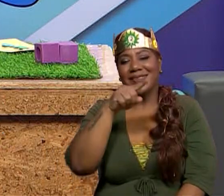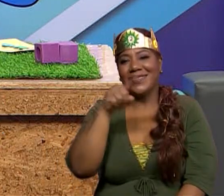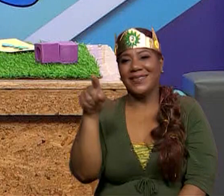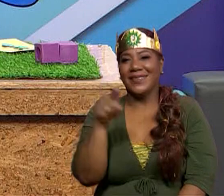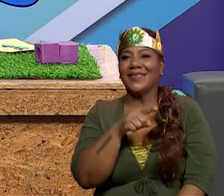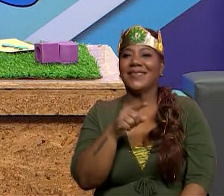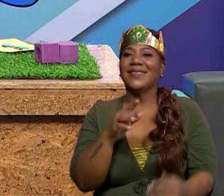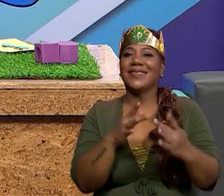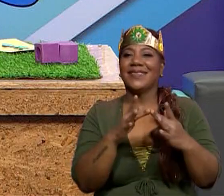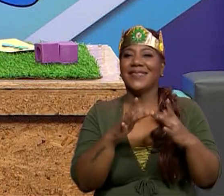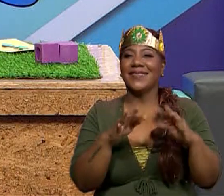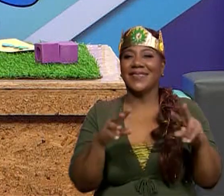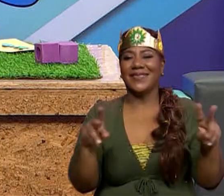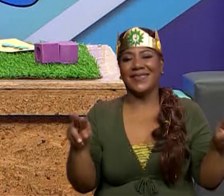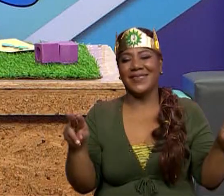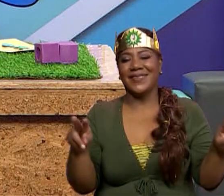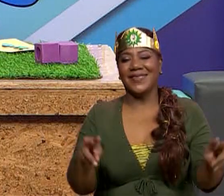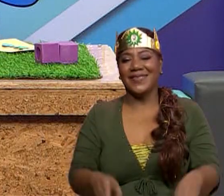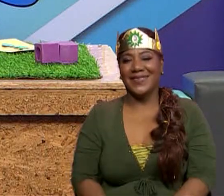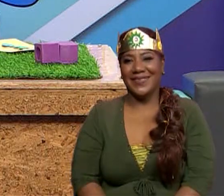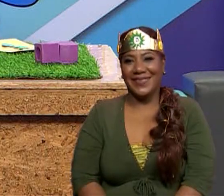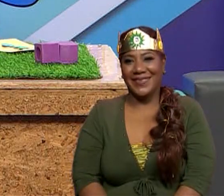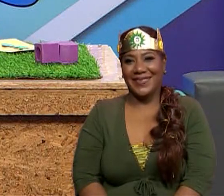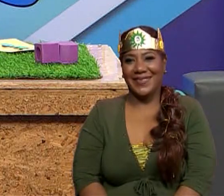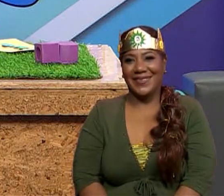se conecta con la diversidad. ¡Chao! ¡Chao!